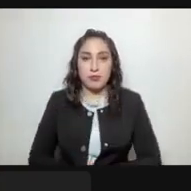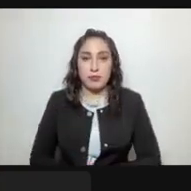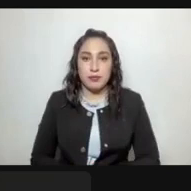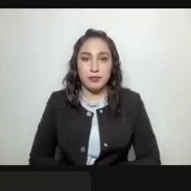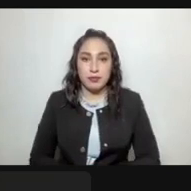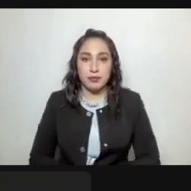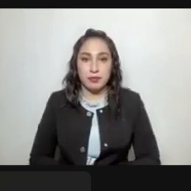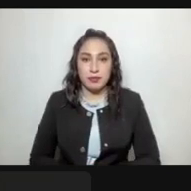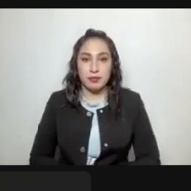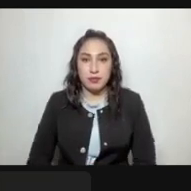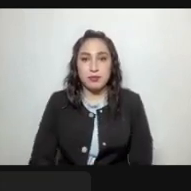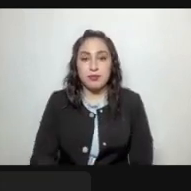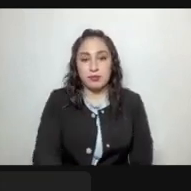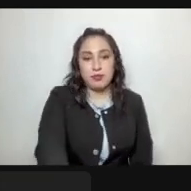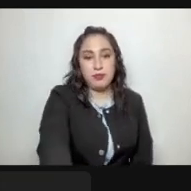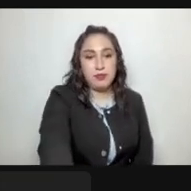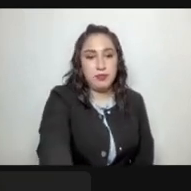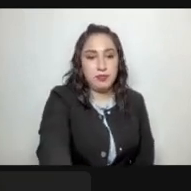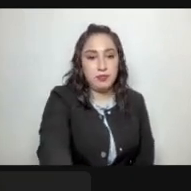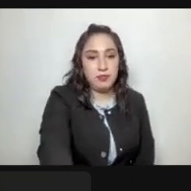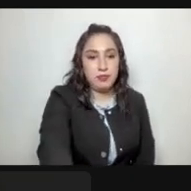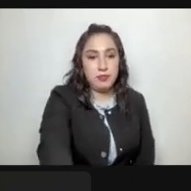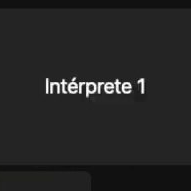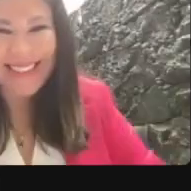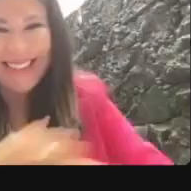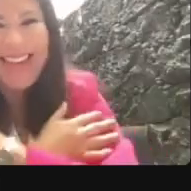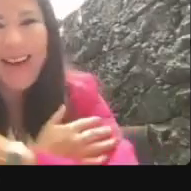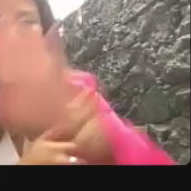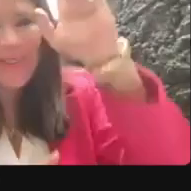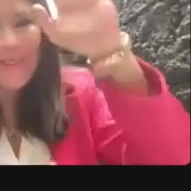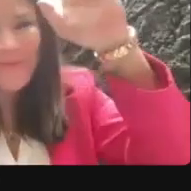su apoyo bonita luego buenas tardes a todas y todos abrazo adiós